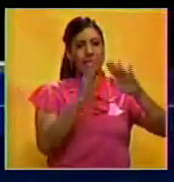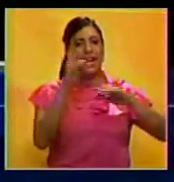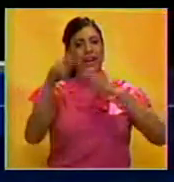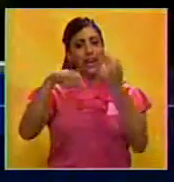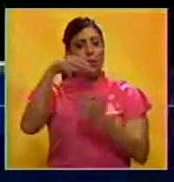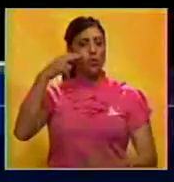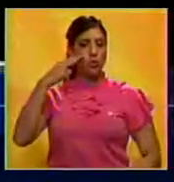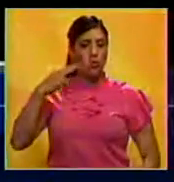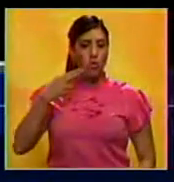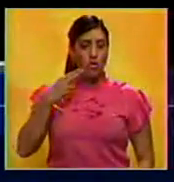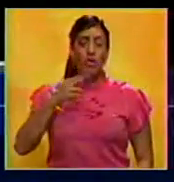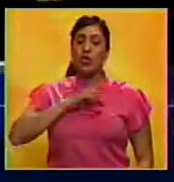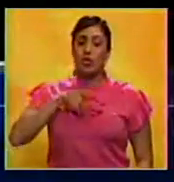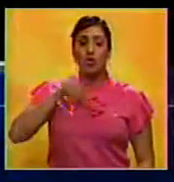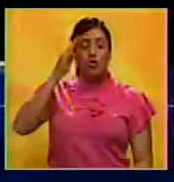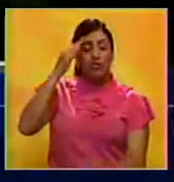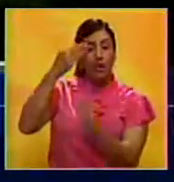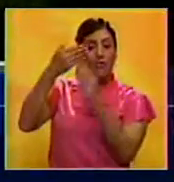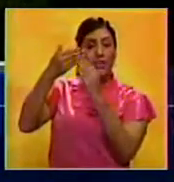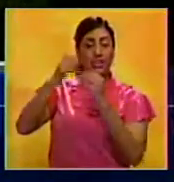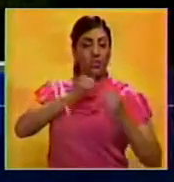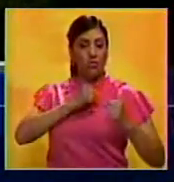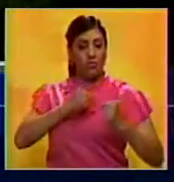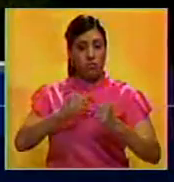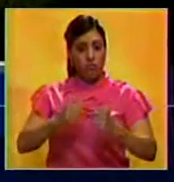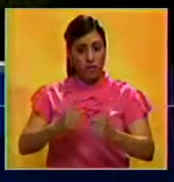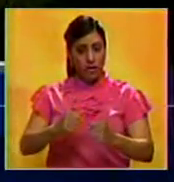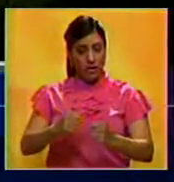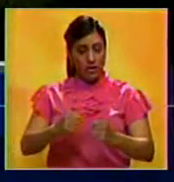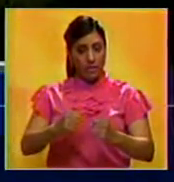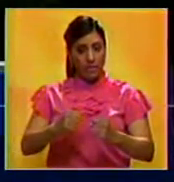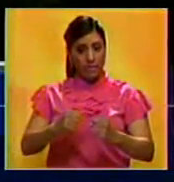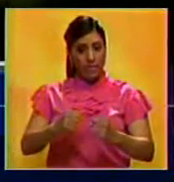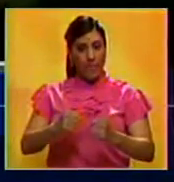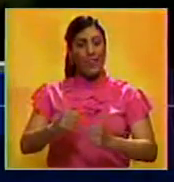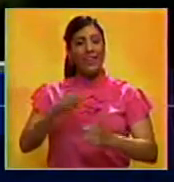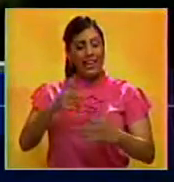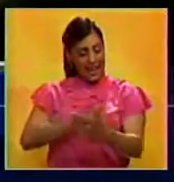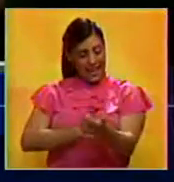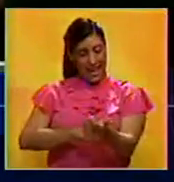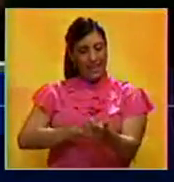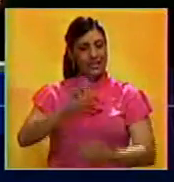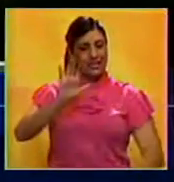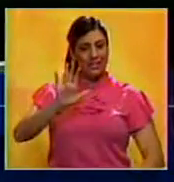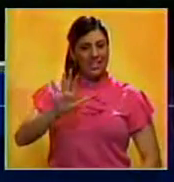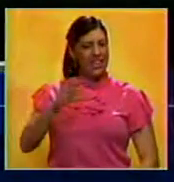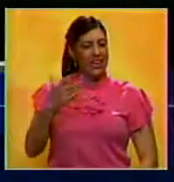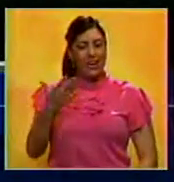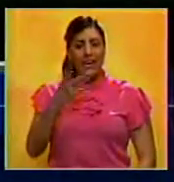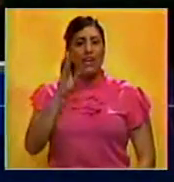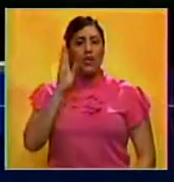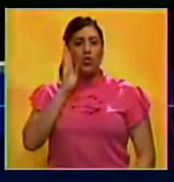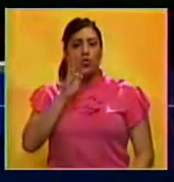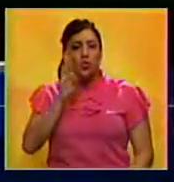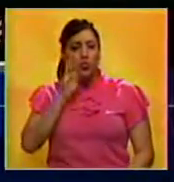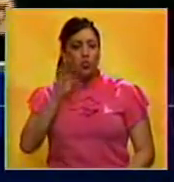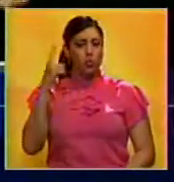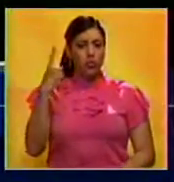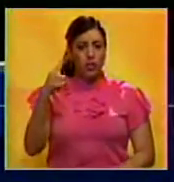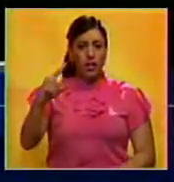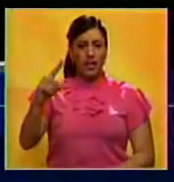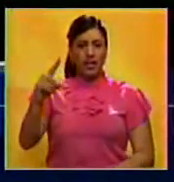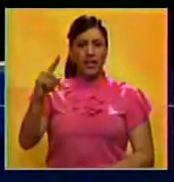bolivariana. Tenemos al frente fuerzas de carácter fascistoide,